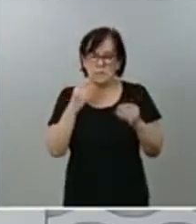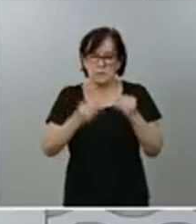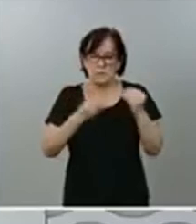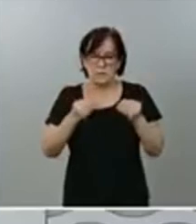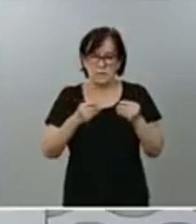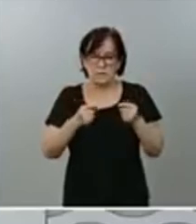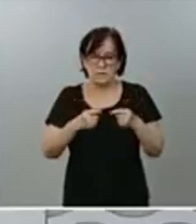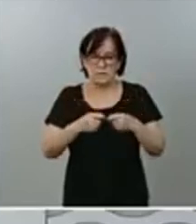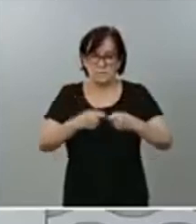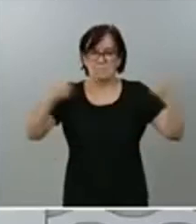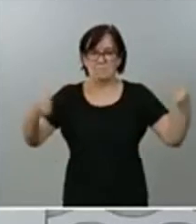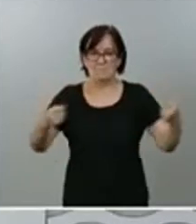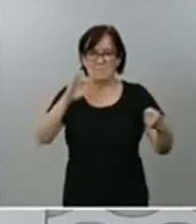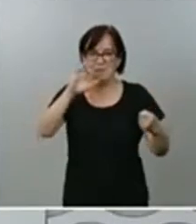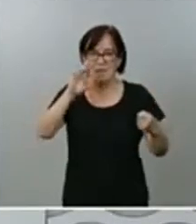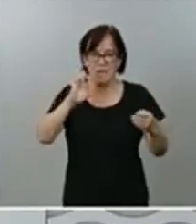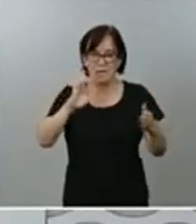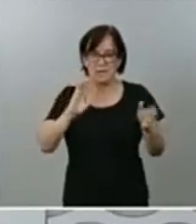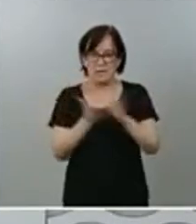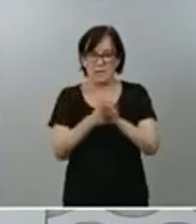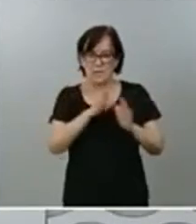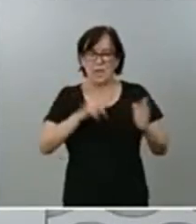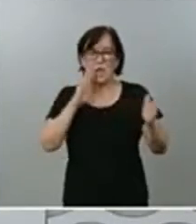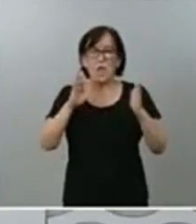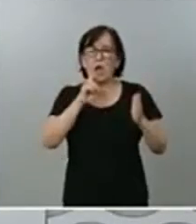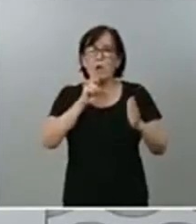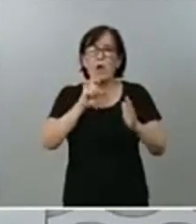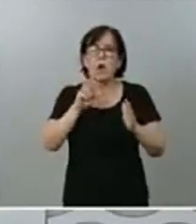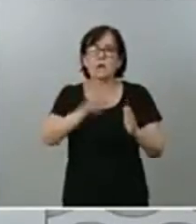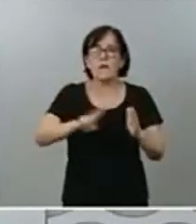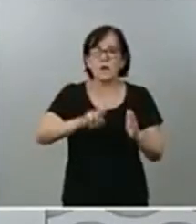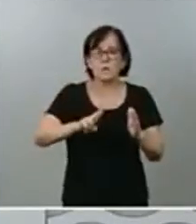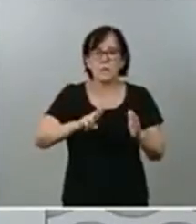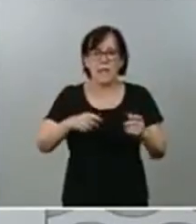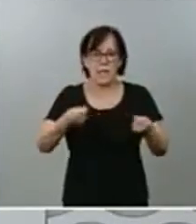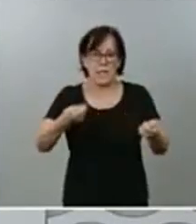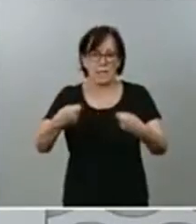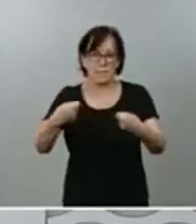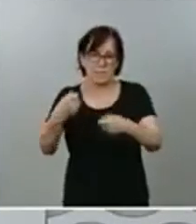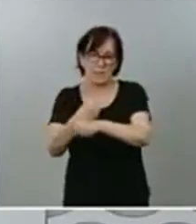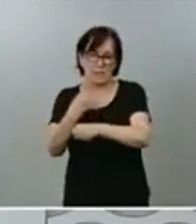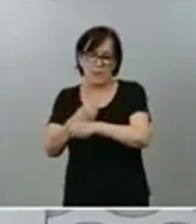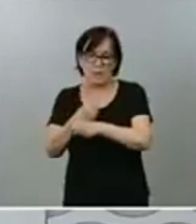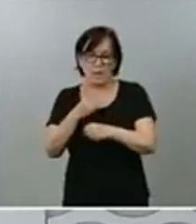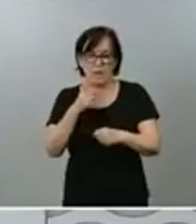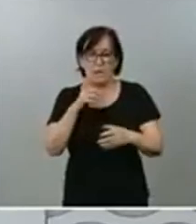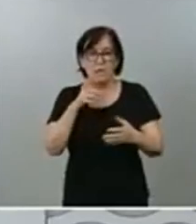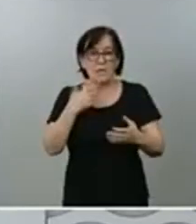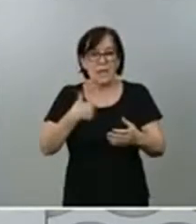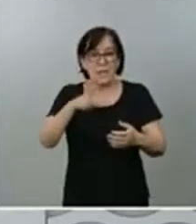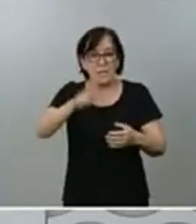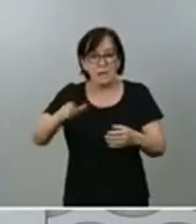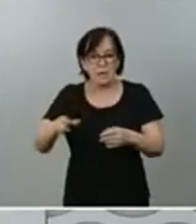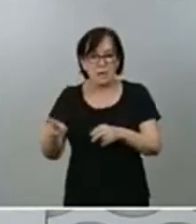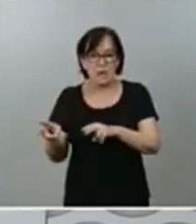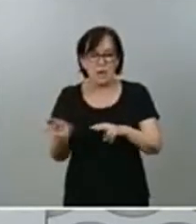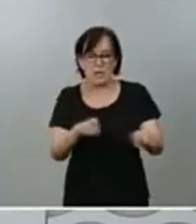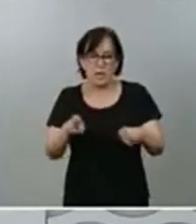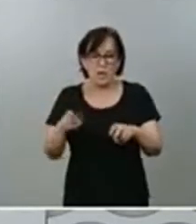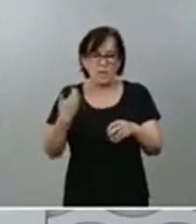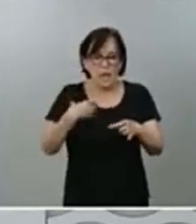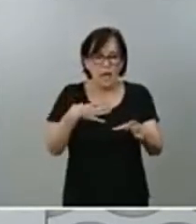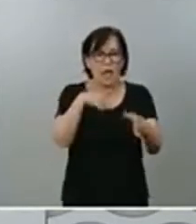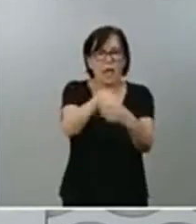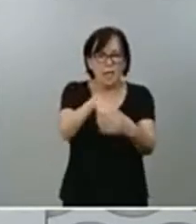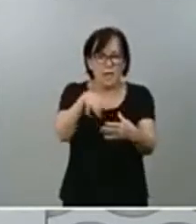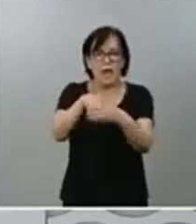ERTE, cómo se recupera el mercado laboral, de alguna manera, las personas van incorporándose a sus empresas, cómo vemos